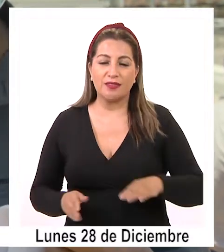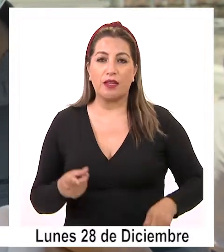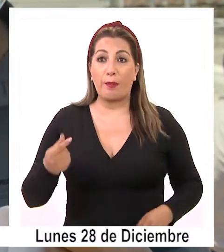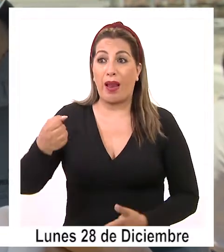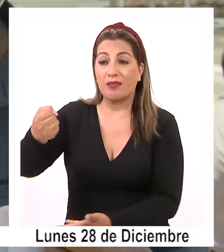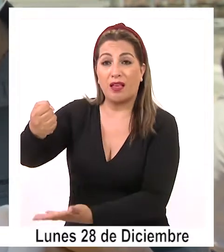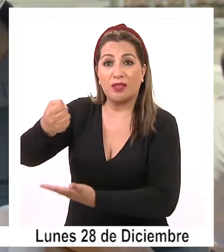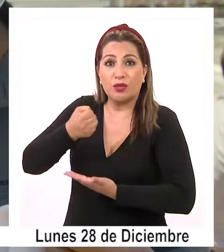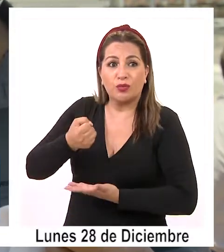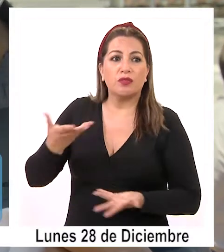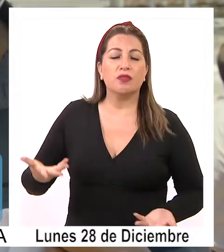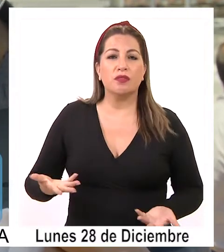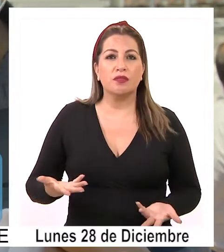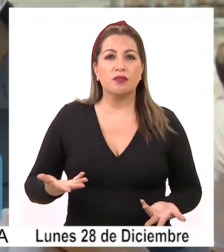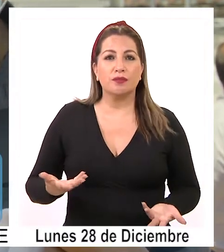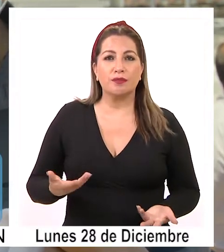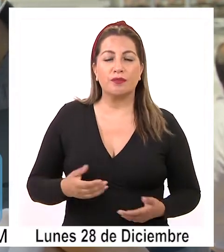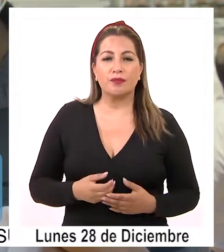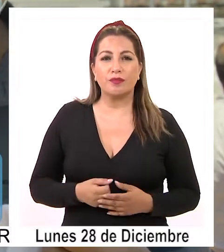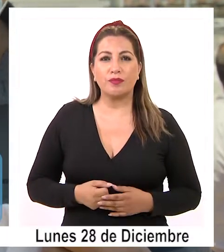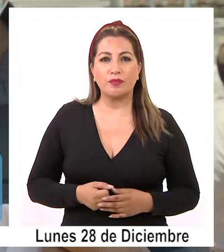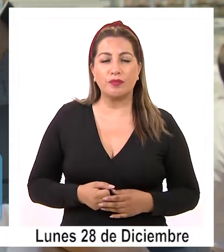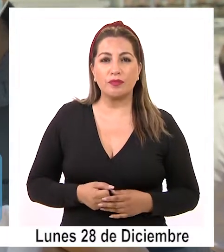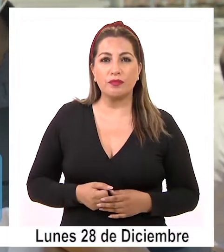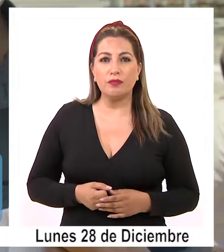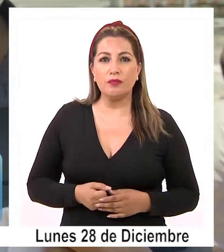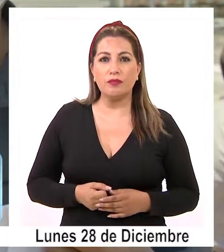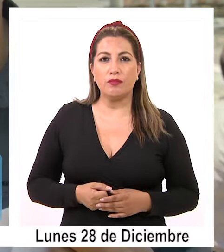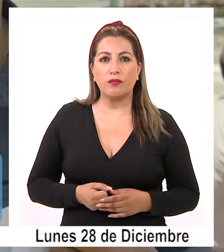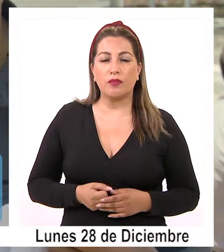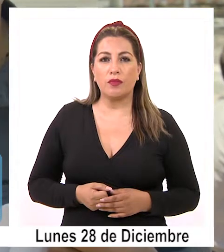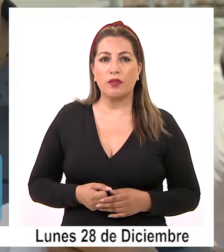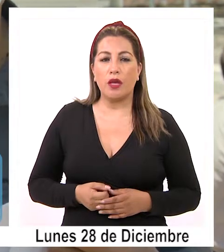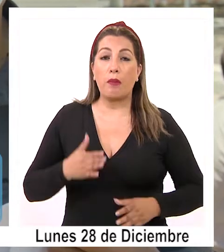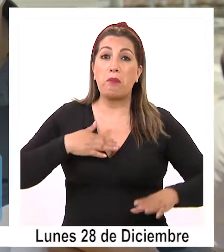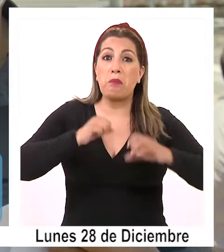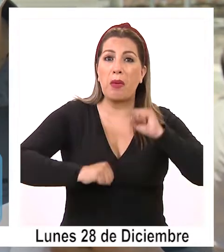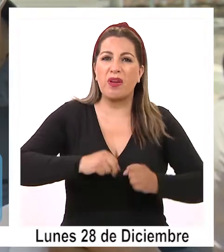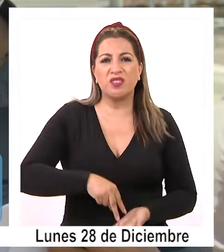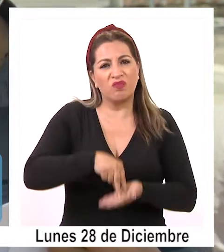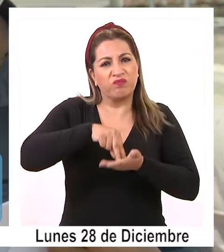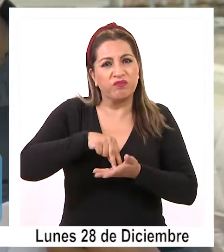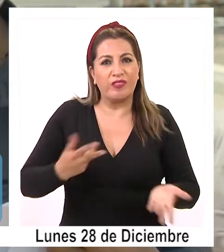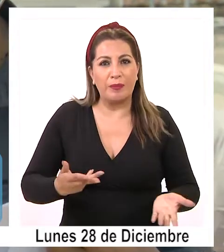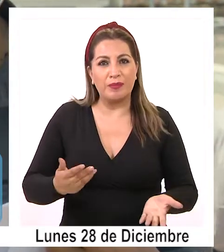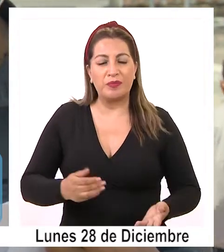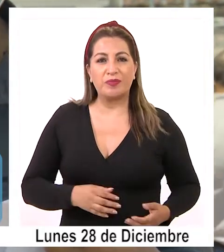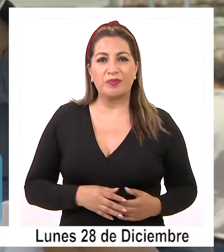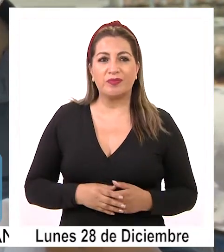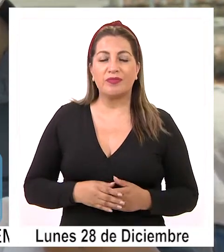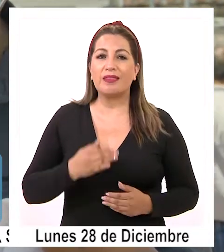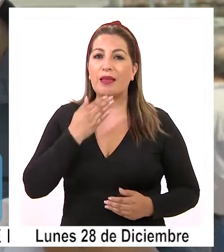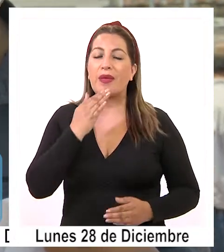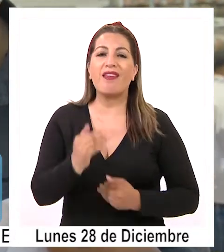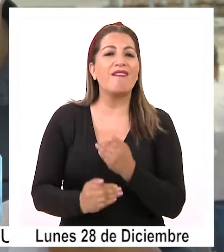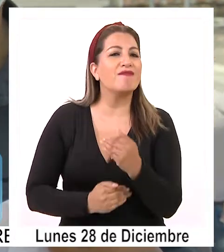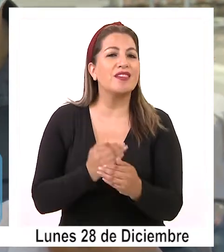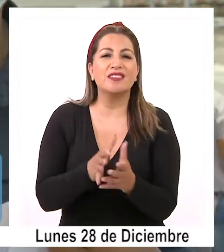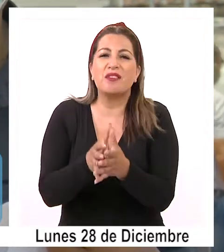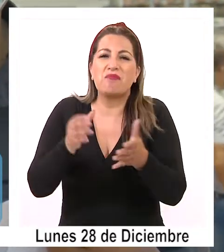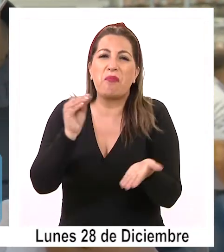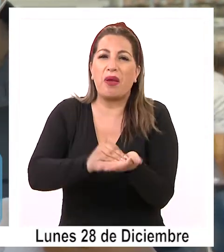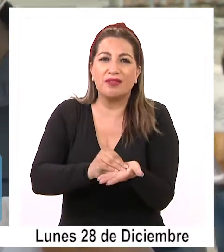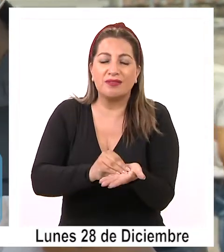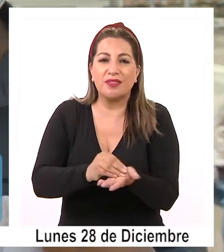nos ayuda a firmar nuestras bases y también a superarnos mucho